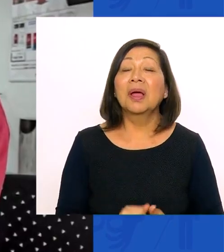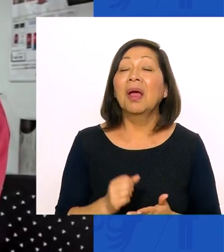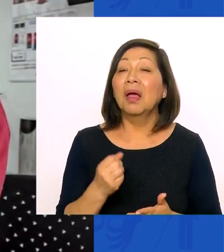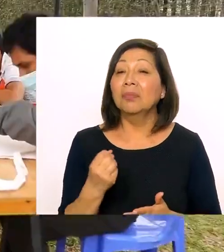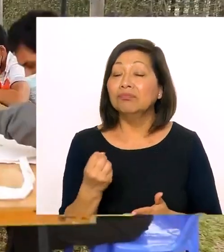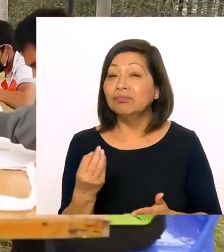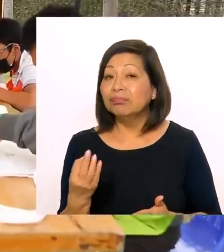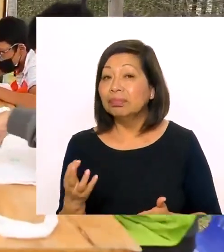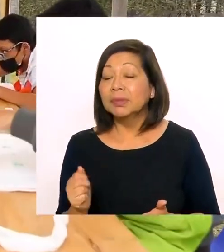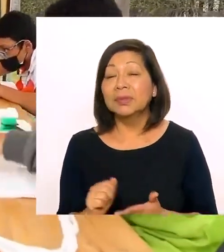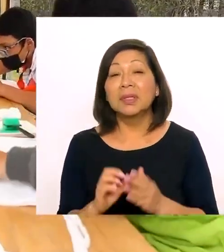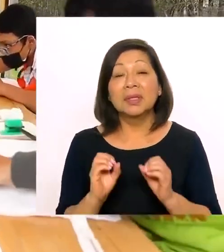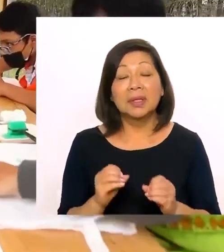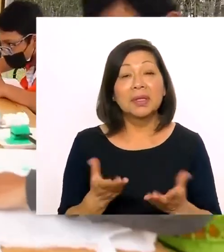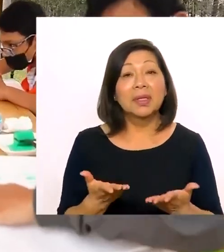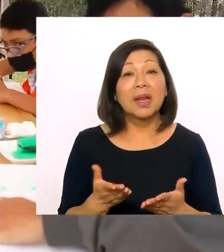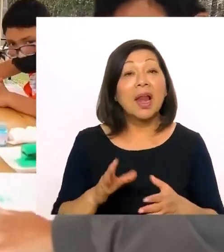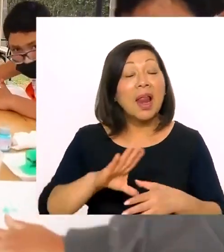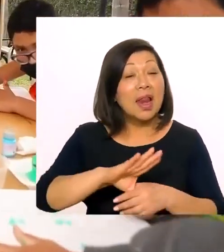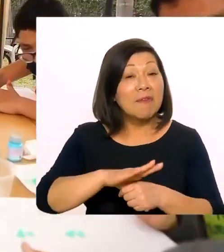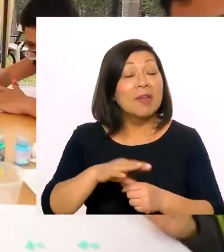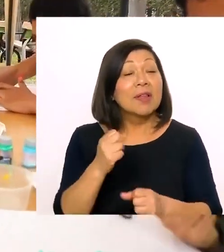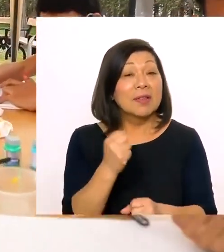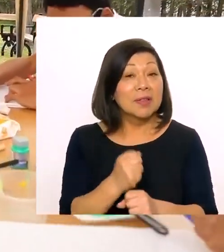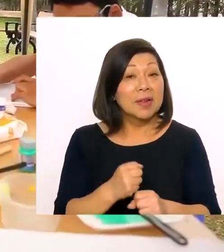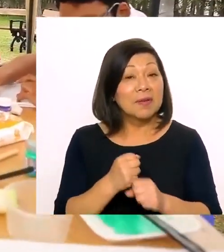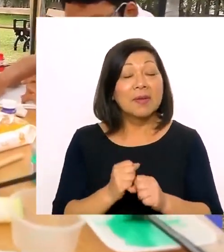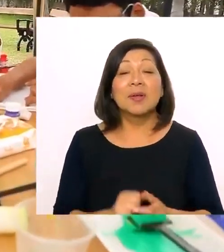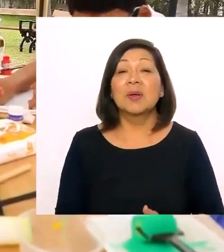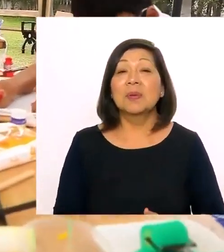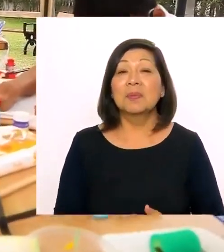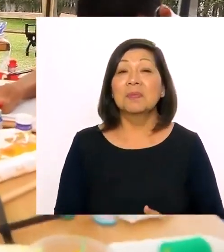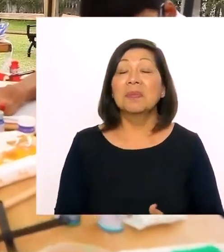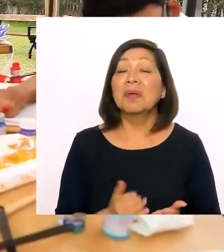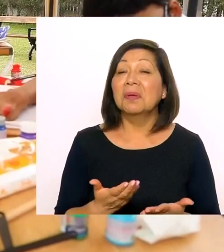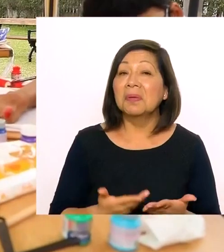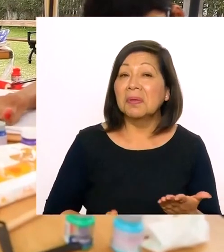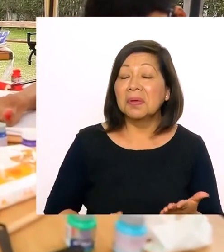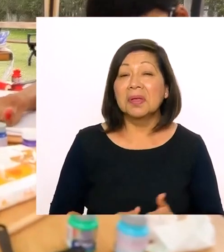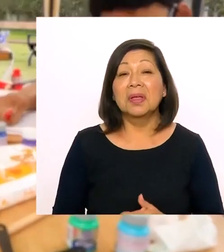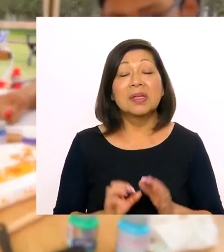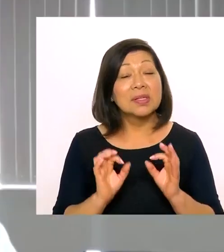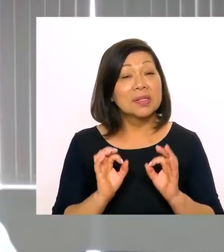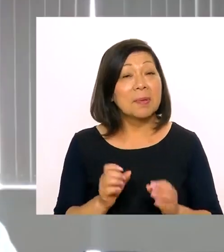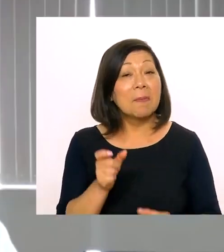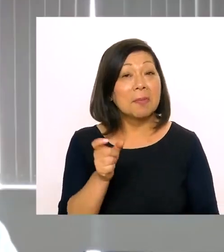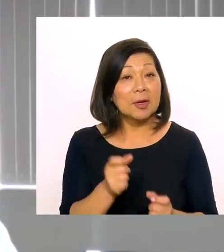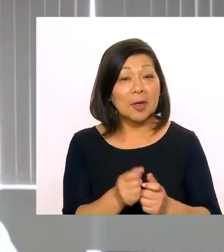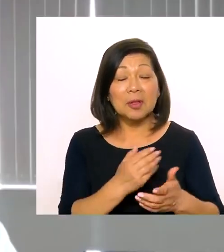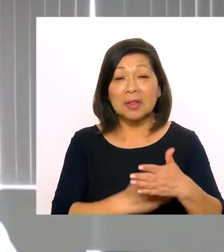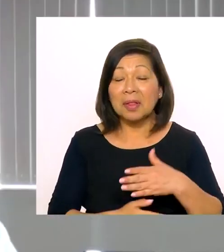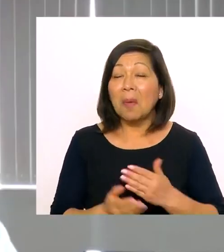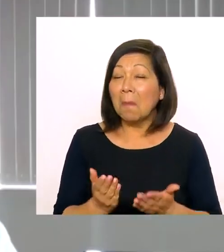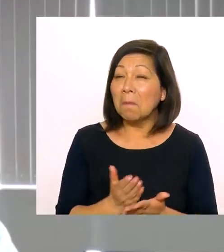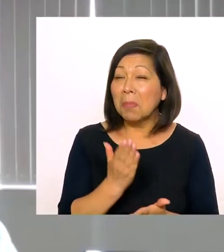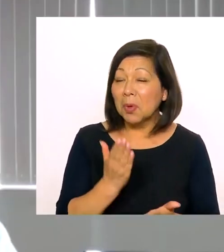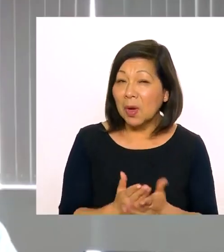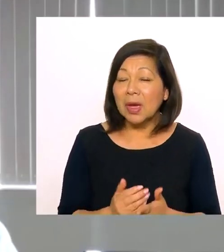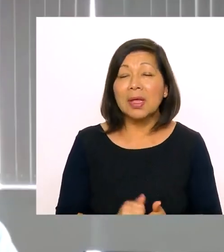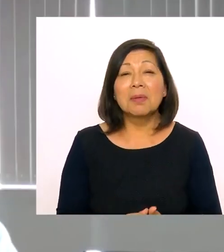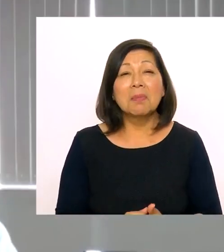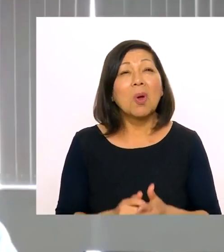trabajo que queremos desarrollar. La otra es que hay varios emprendimientos. Ya queremos que las ferias laborales, las ferias que